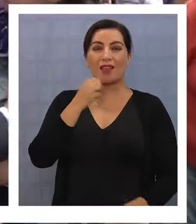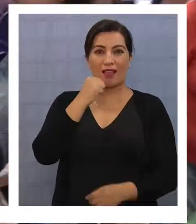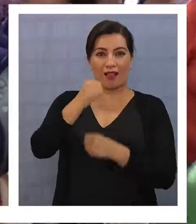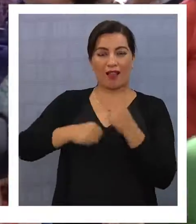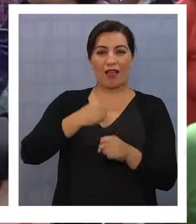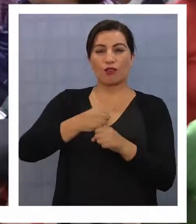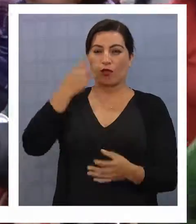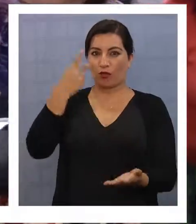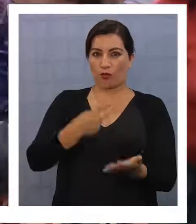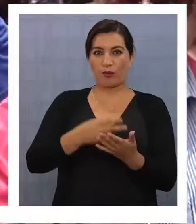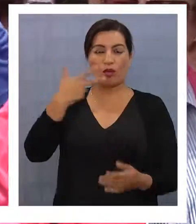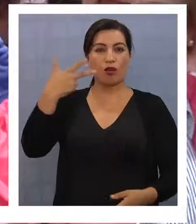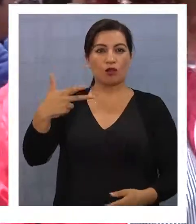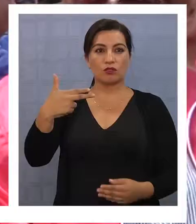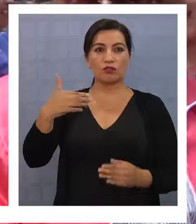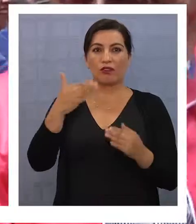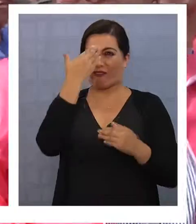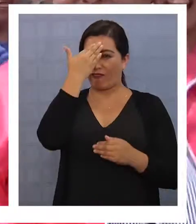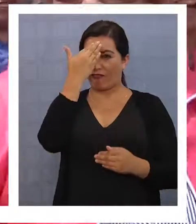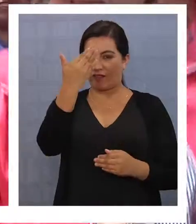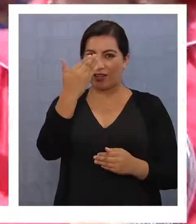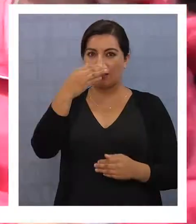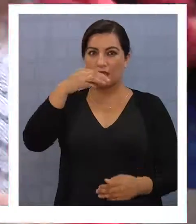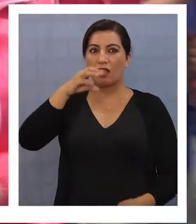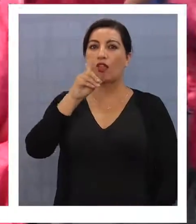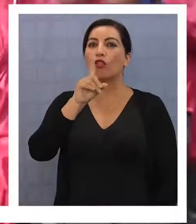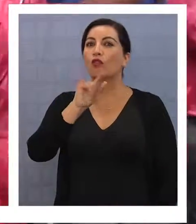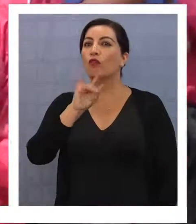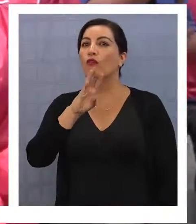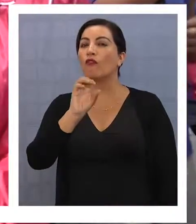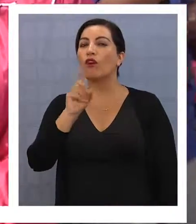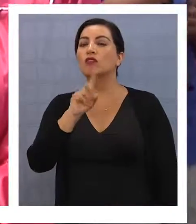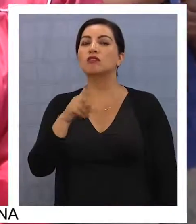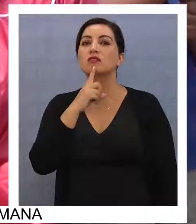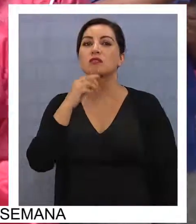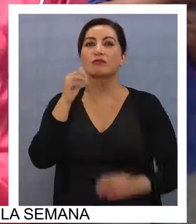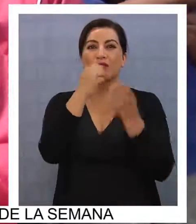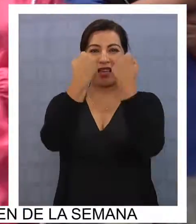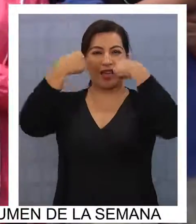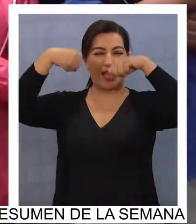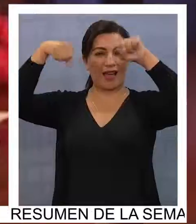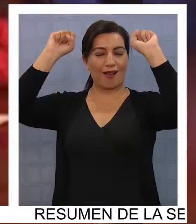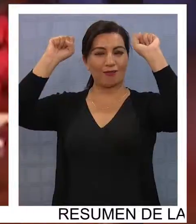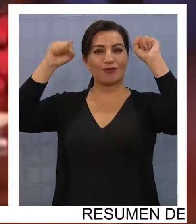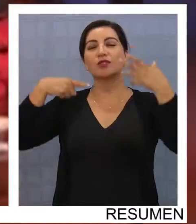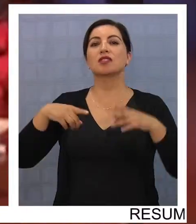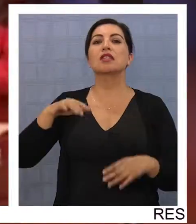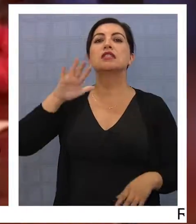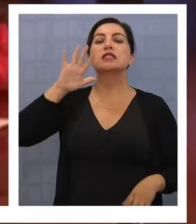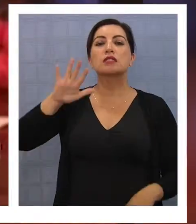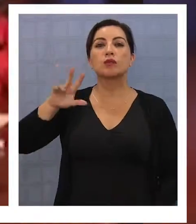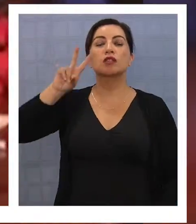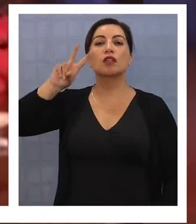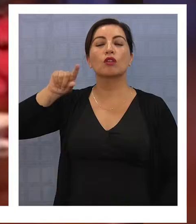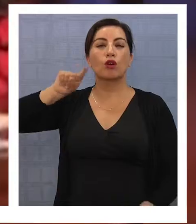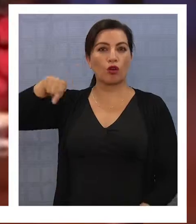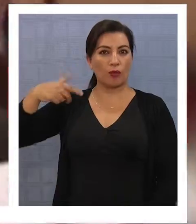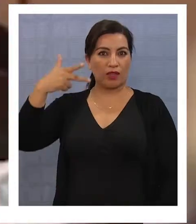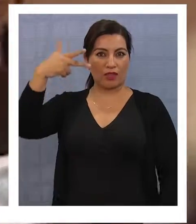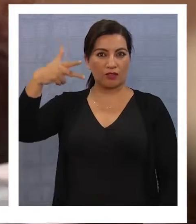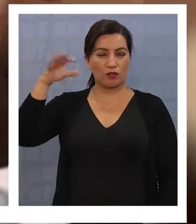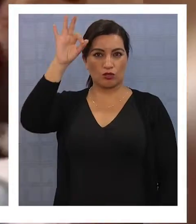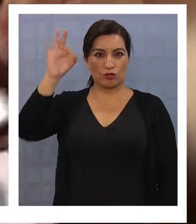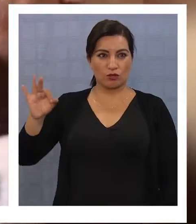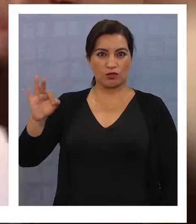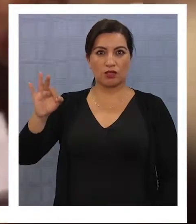2008 se enfrentó a la exalcaldesa Mirta Dubós, quien le ganó en un amplio margen de 52,18%